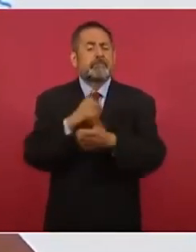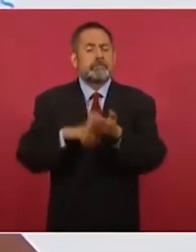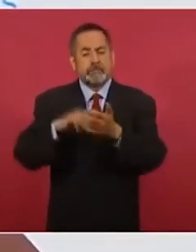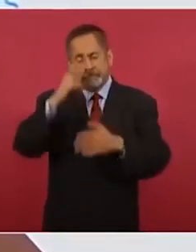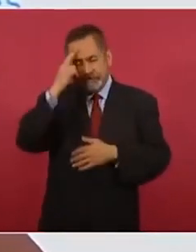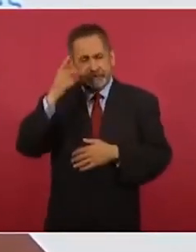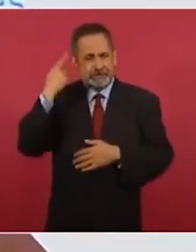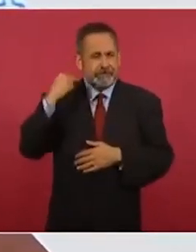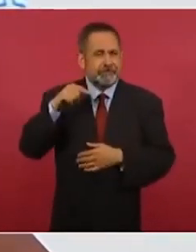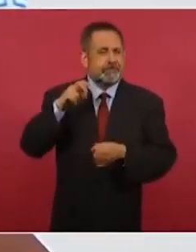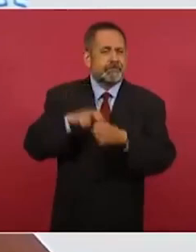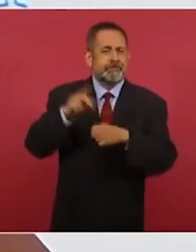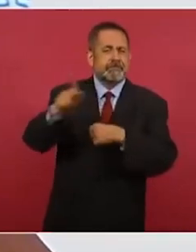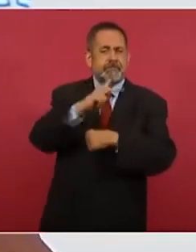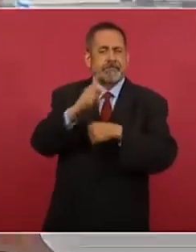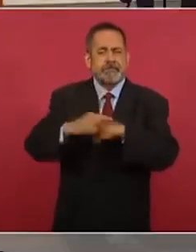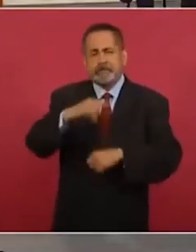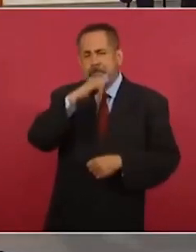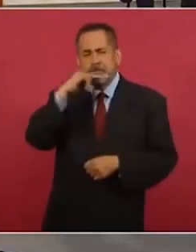de Estado en Chile.